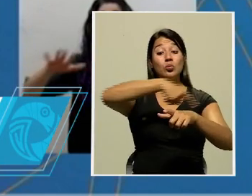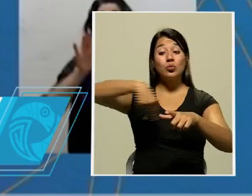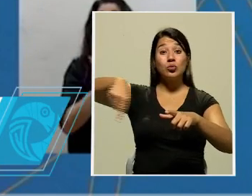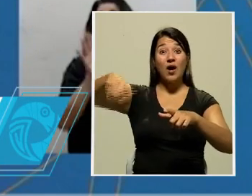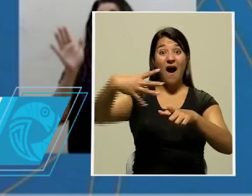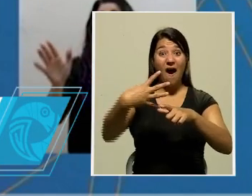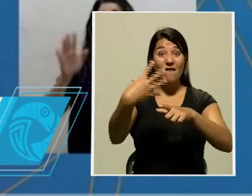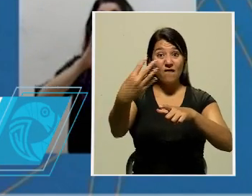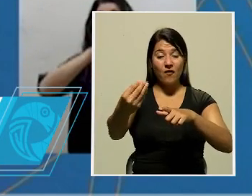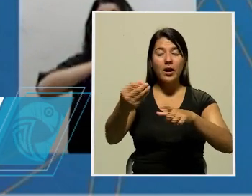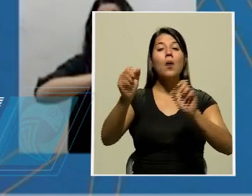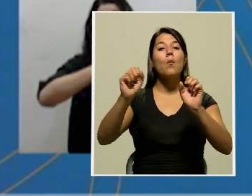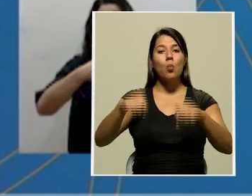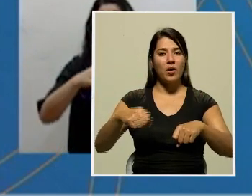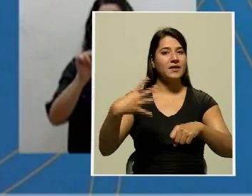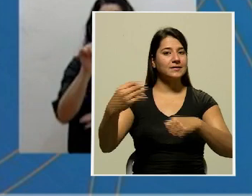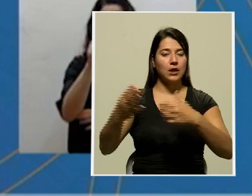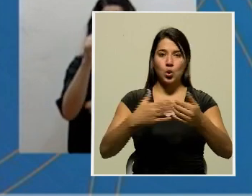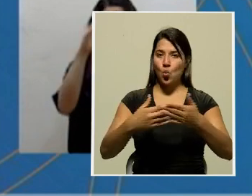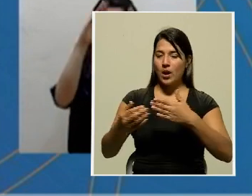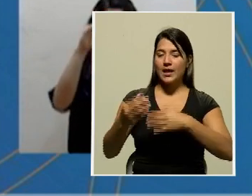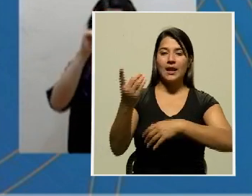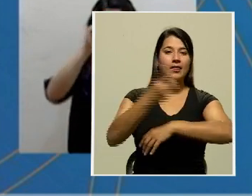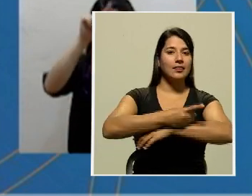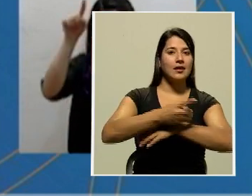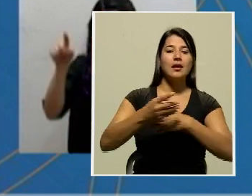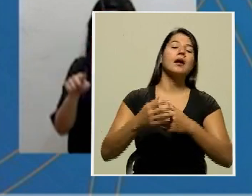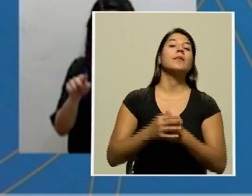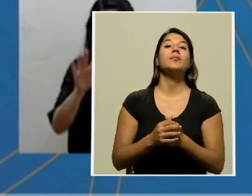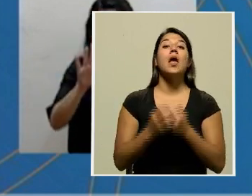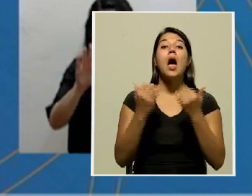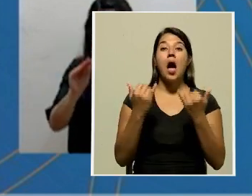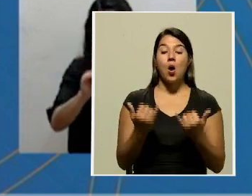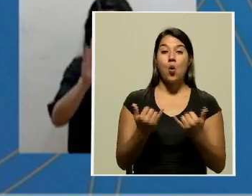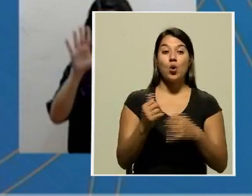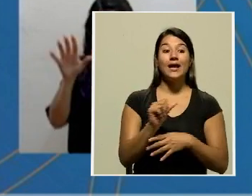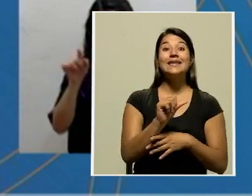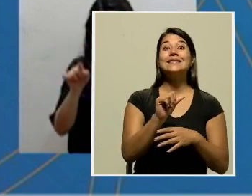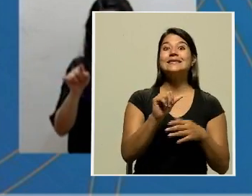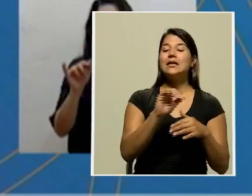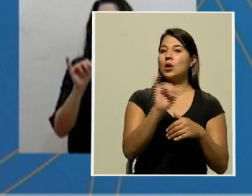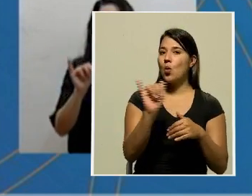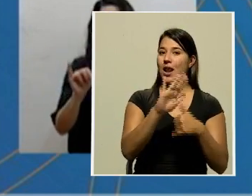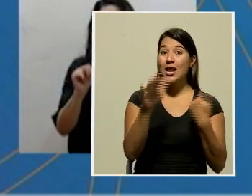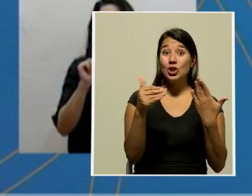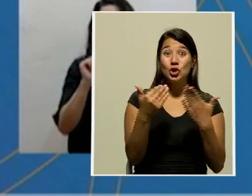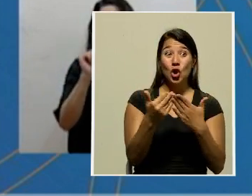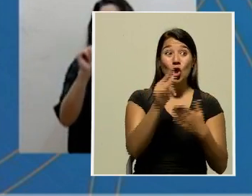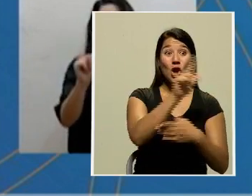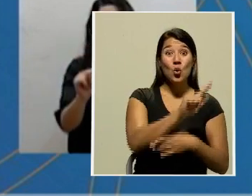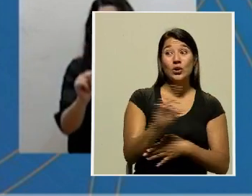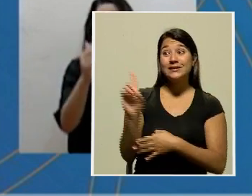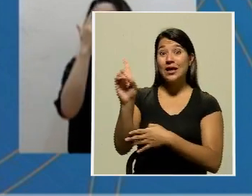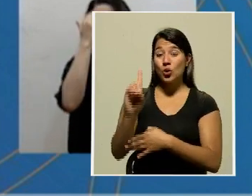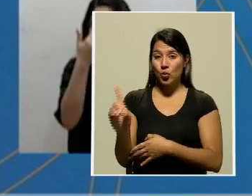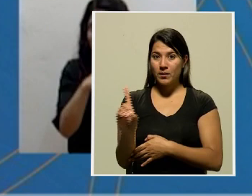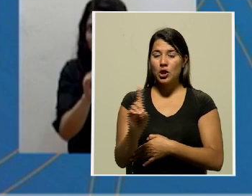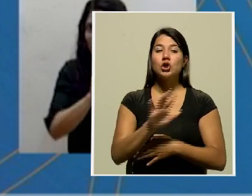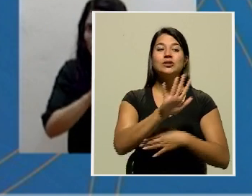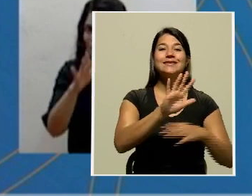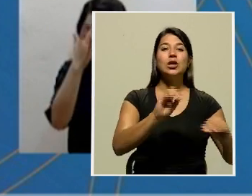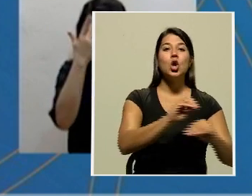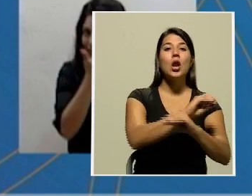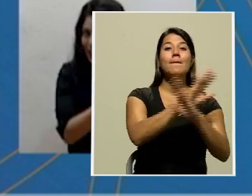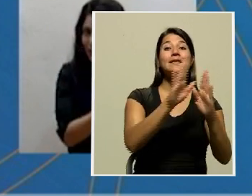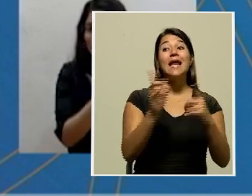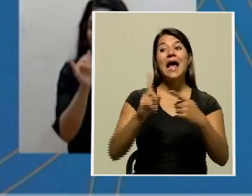de las 10 de la noche a las 5 de la mañana, esta se va a mantener porque seguimos en pandemia y como